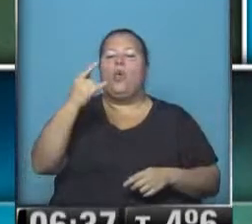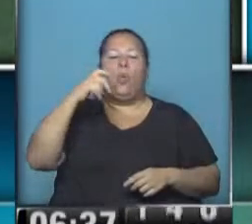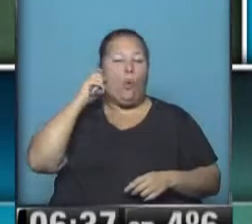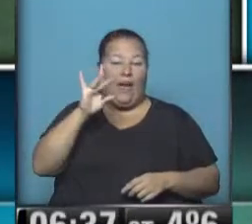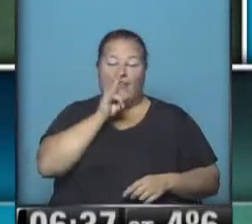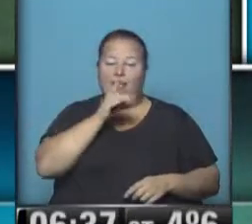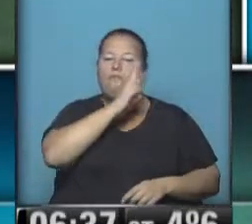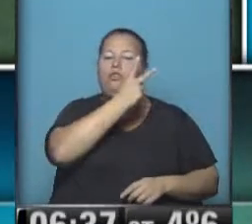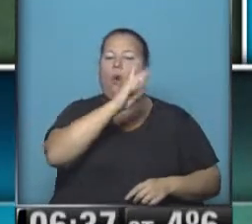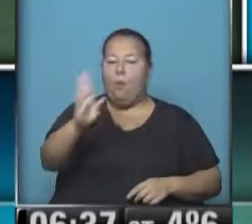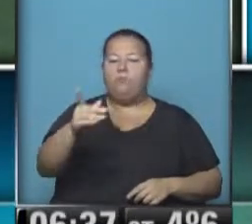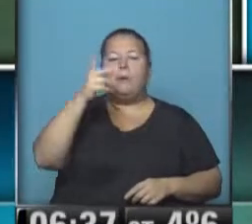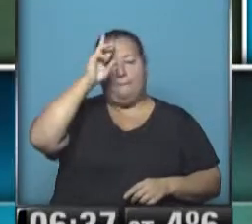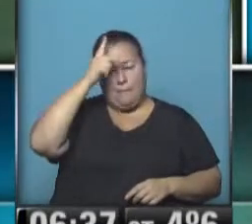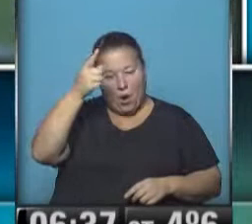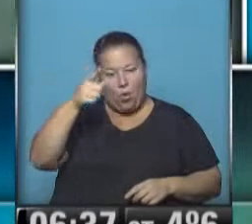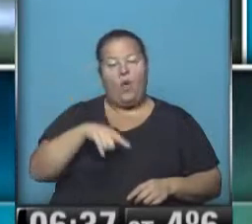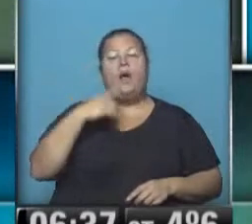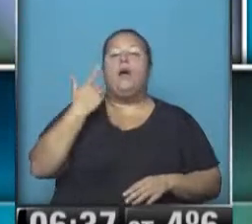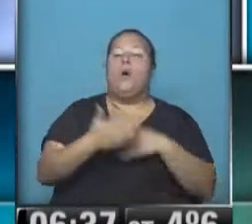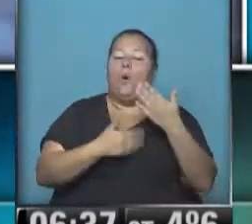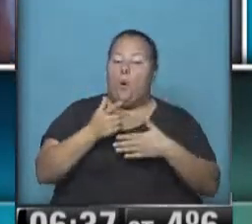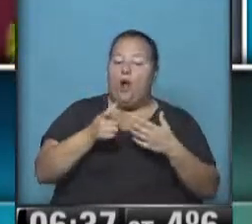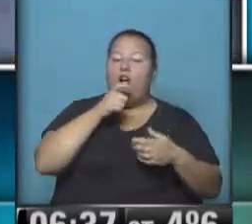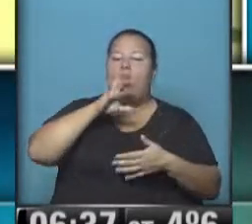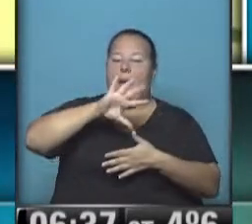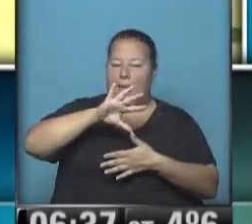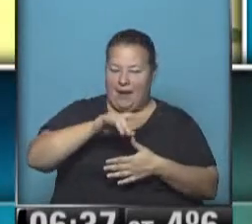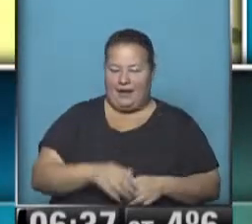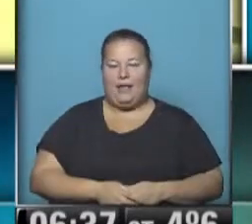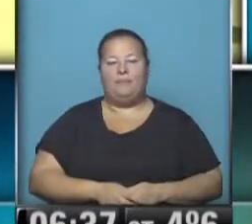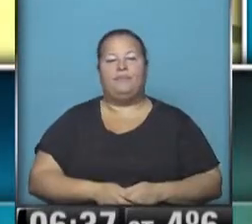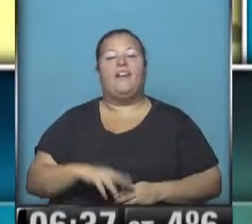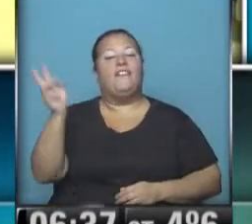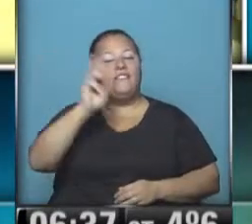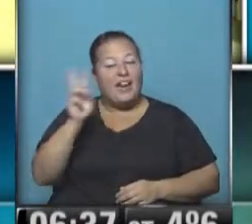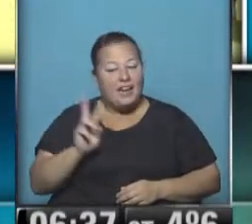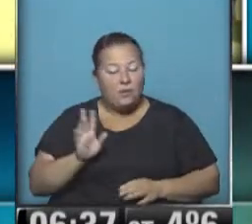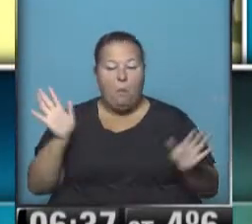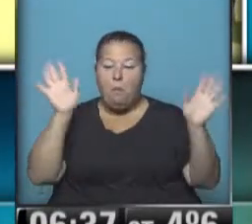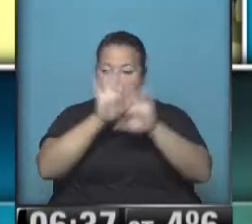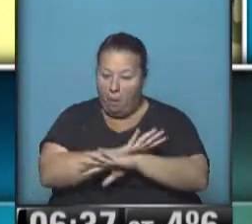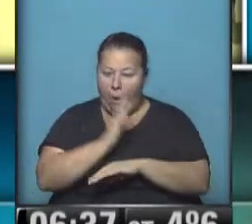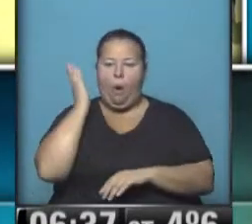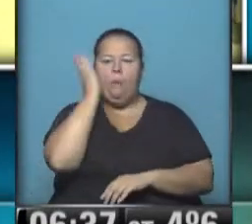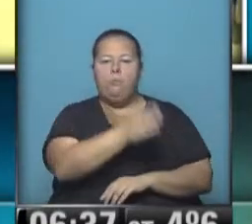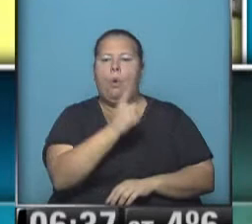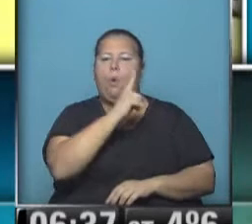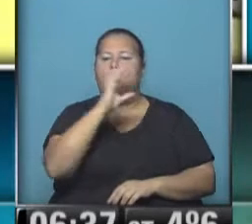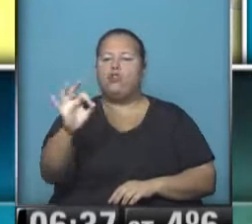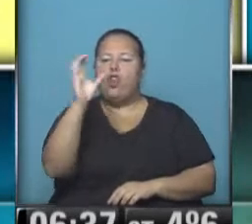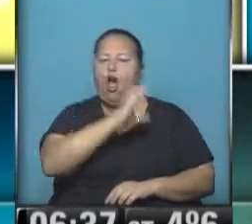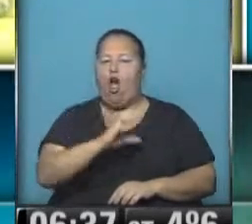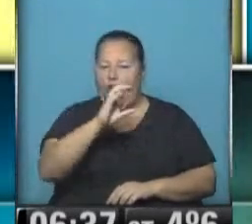venció 2 a 1 a Perú en su debut en la Copa América, donde Venezuela sorprendió al derrotar por 1 a 0 a